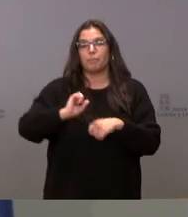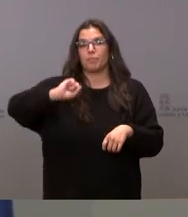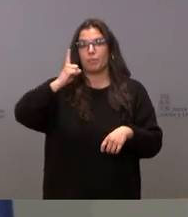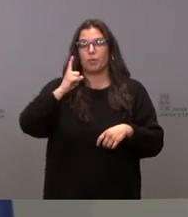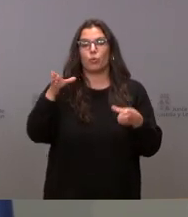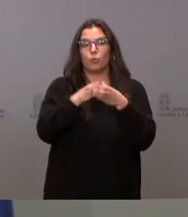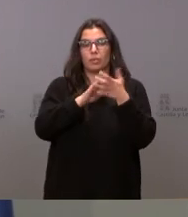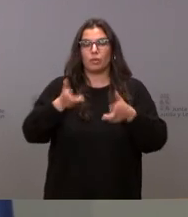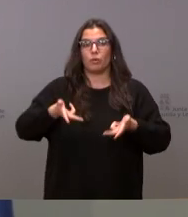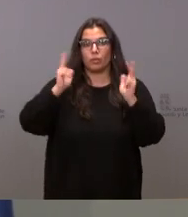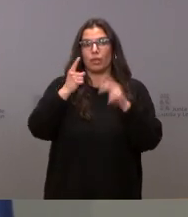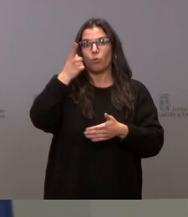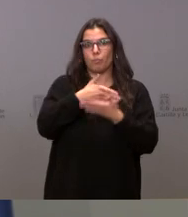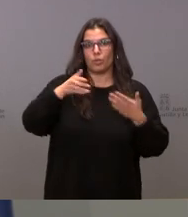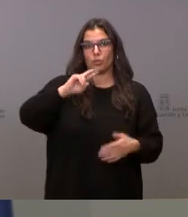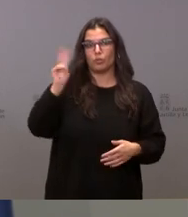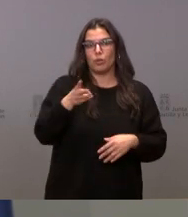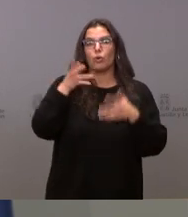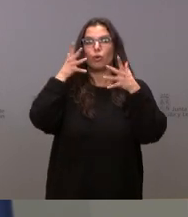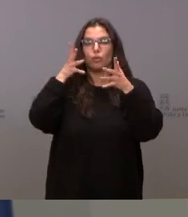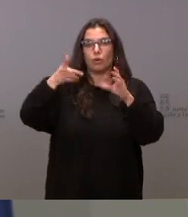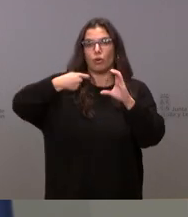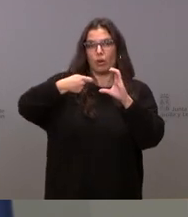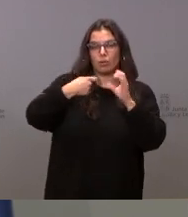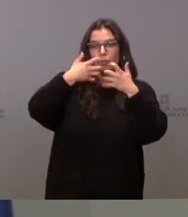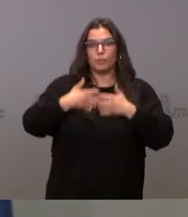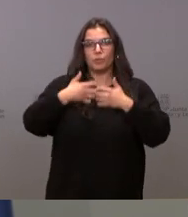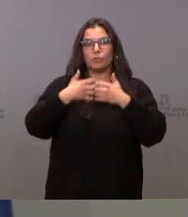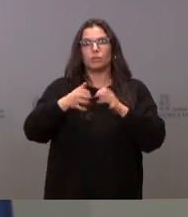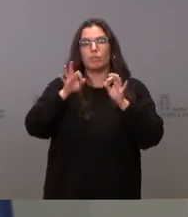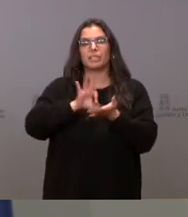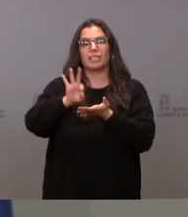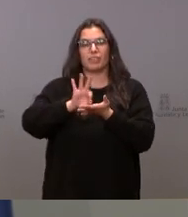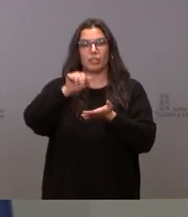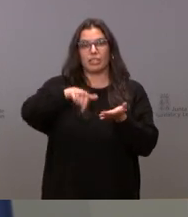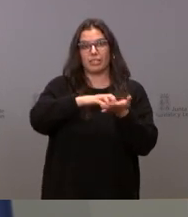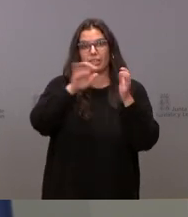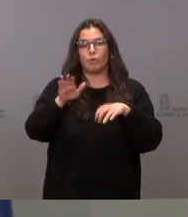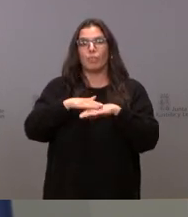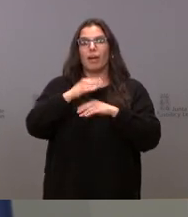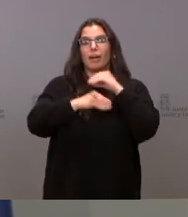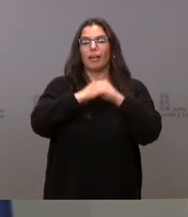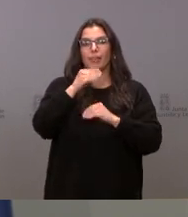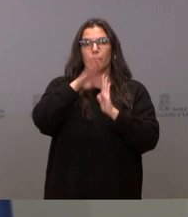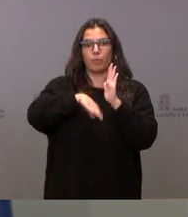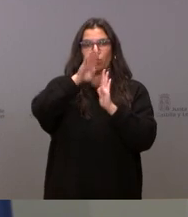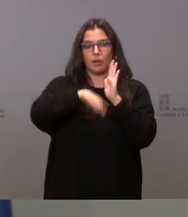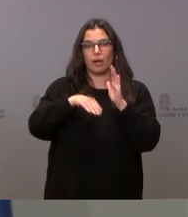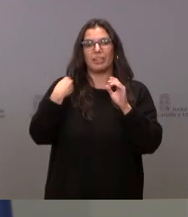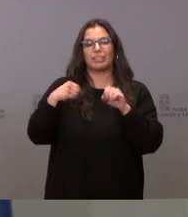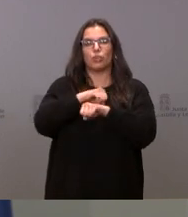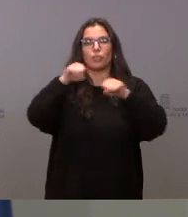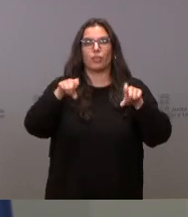un millón de euros al Consejo de Cámaras de Comercio, Industria y Servicios de Castilla y León para el desarrollo del Programa de Consolidación